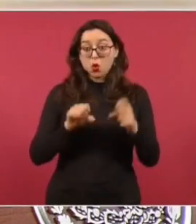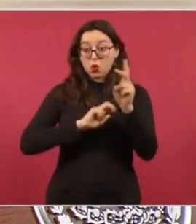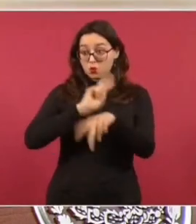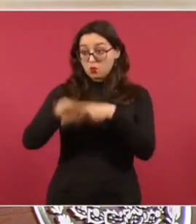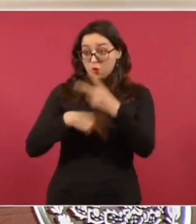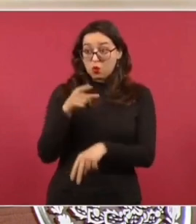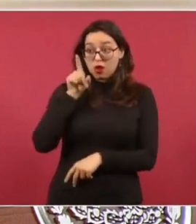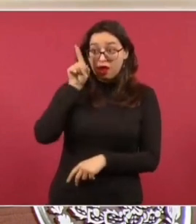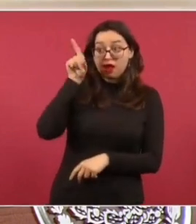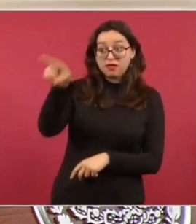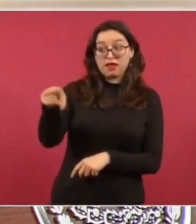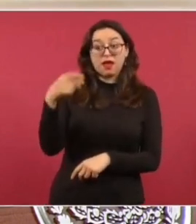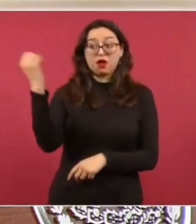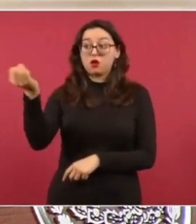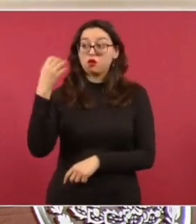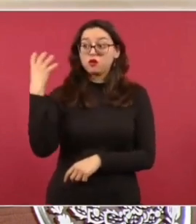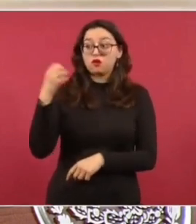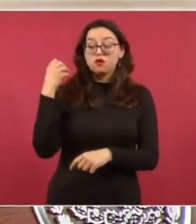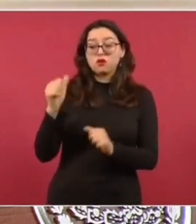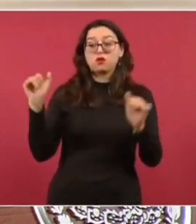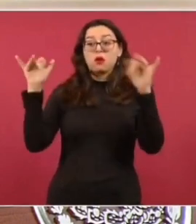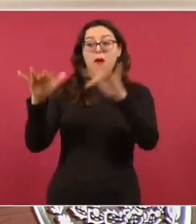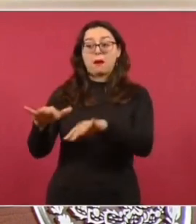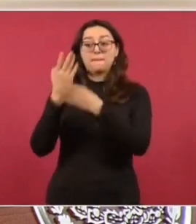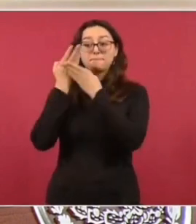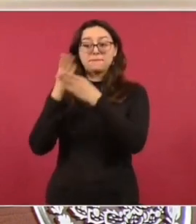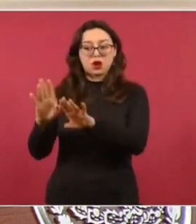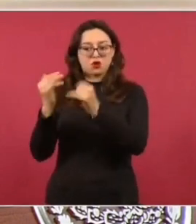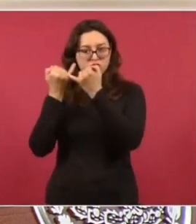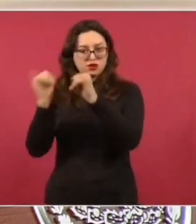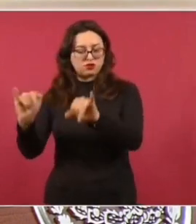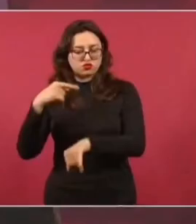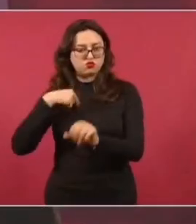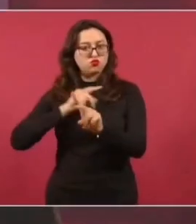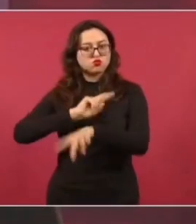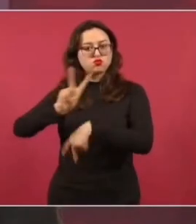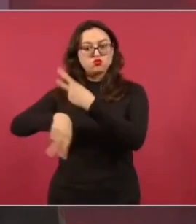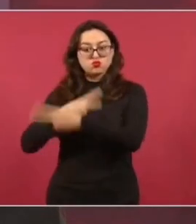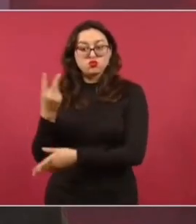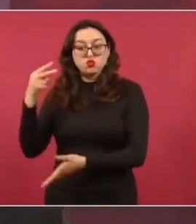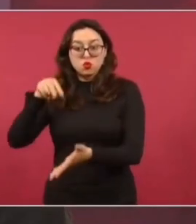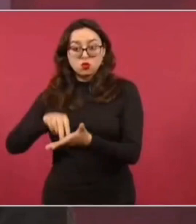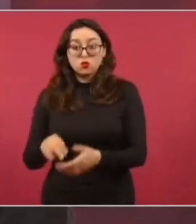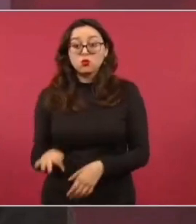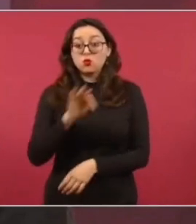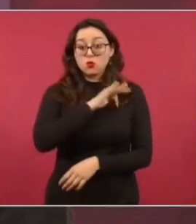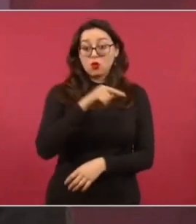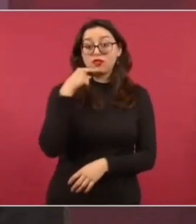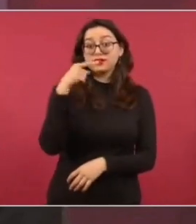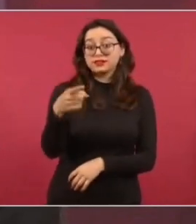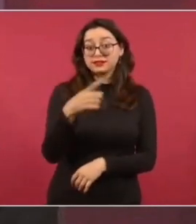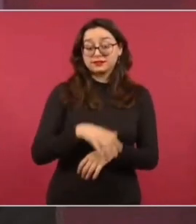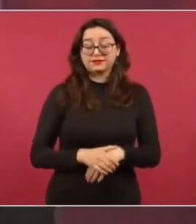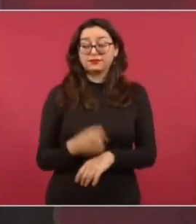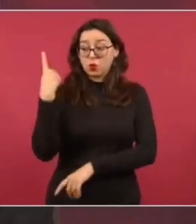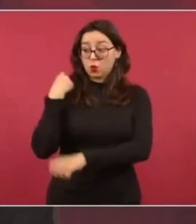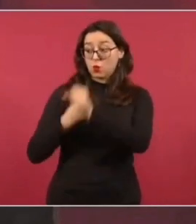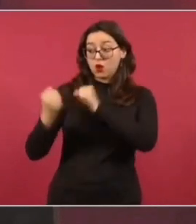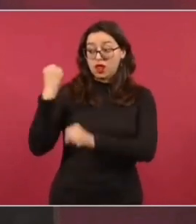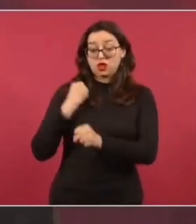utilidades obtuvo la banca en nuestro país,